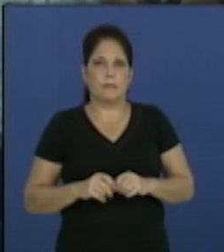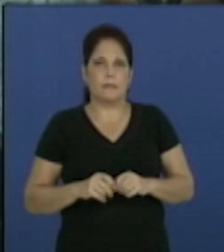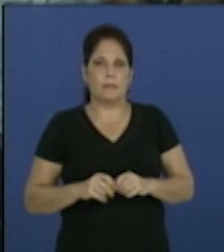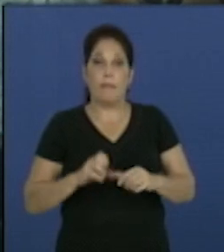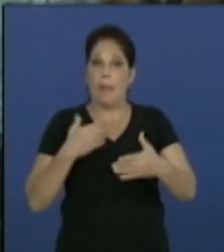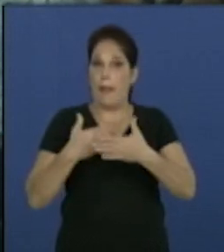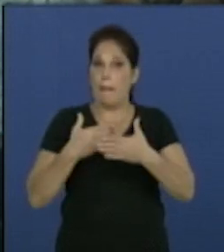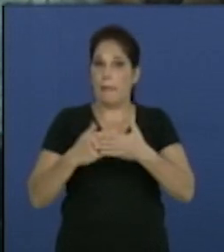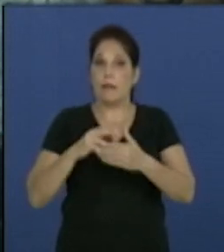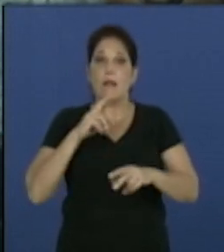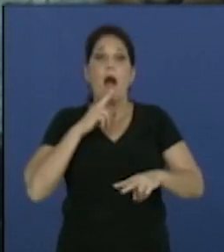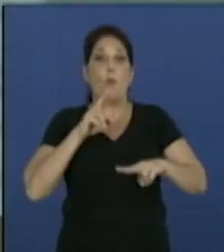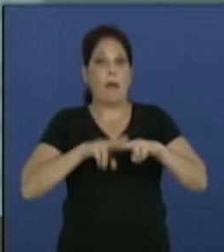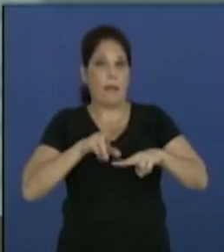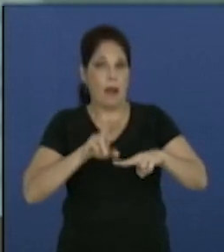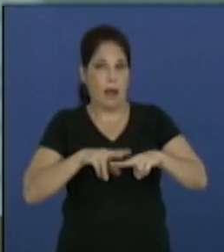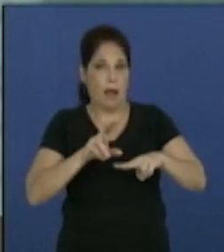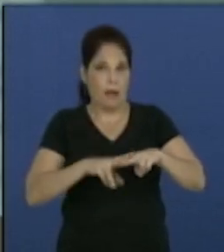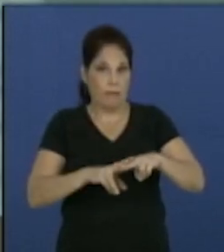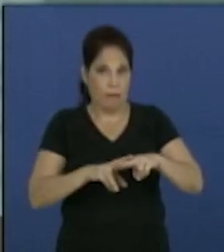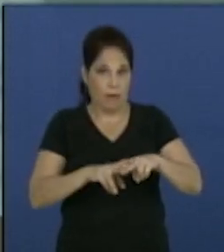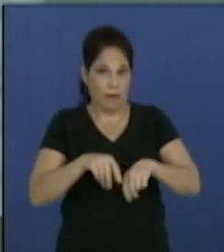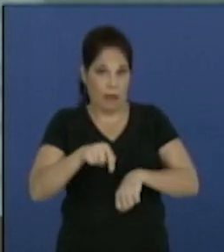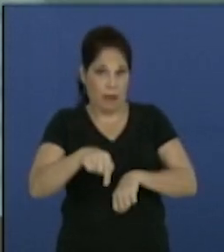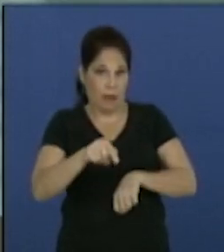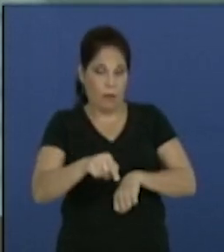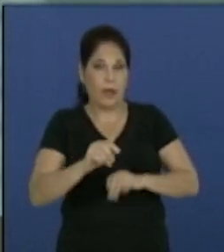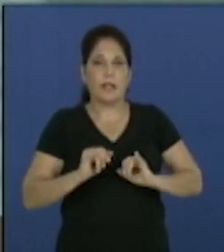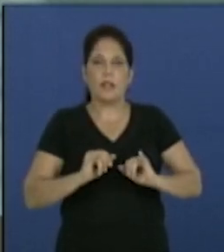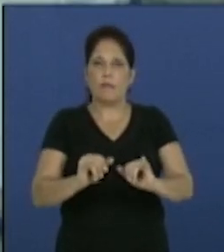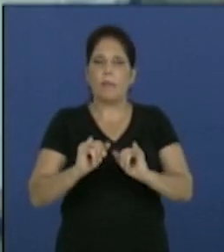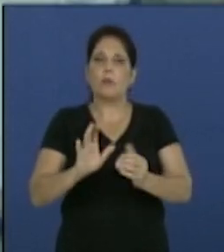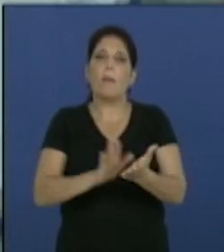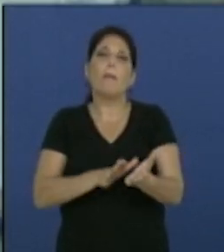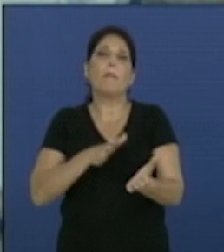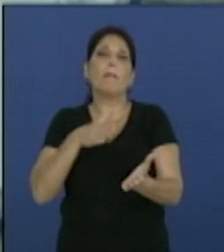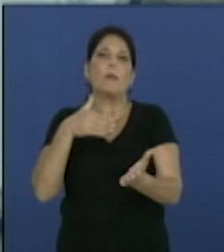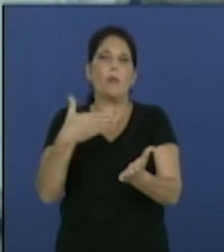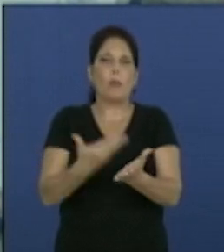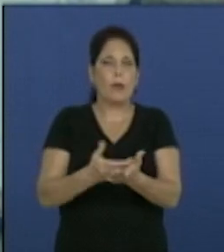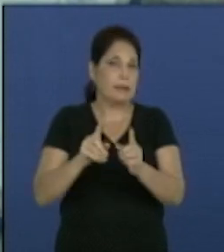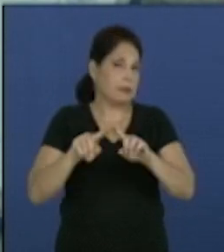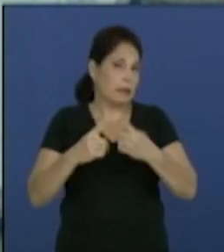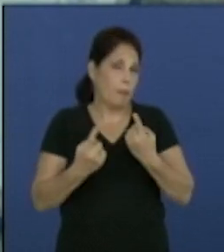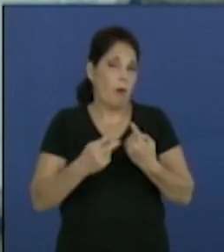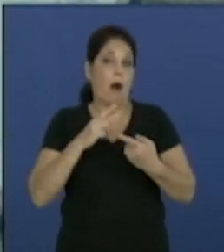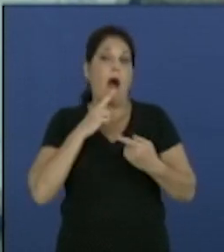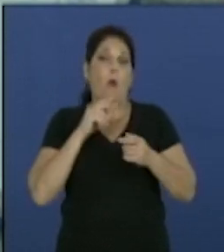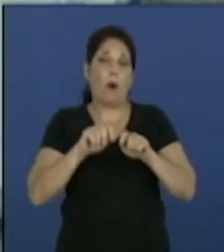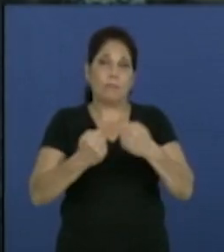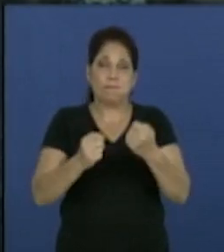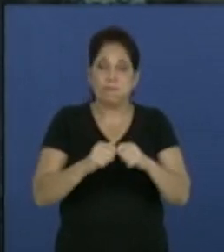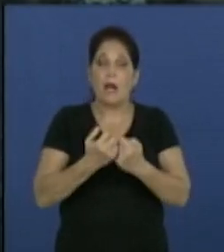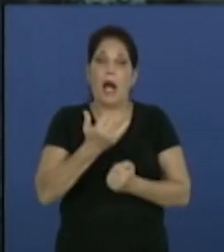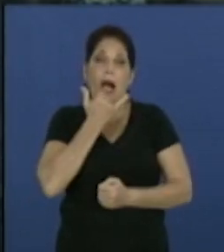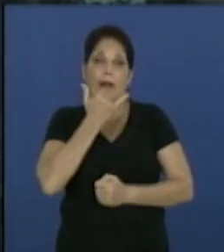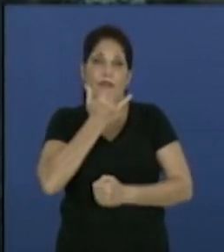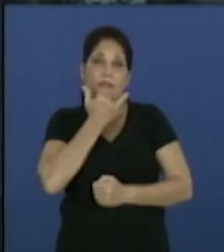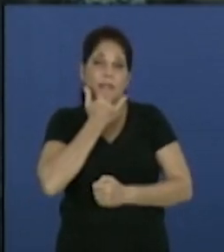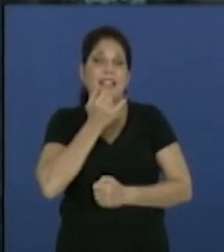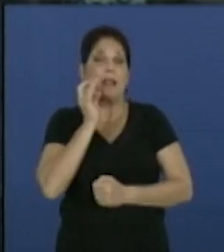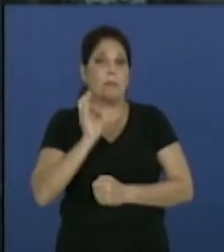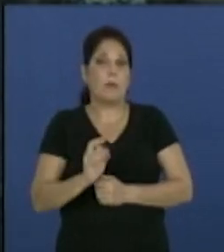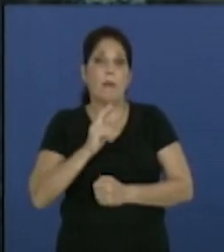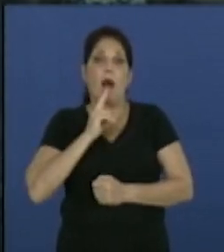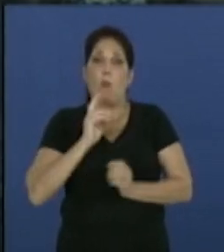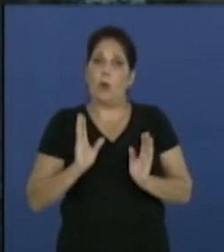La empresa Aguas de La Habana ofreció en las últimas horas los detalles y las propuestas a tomar en cuenta a partir de las afectaciones persistentes